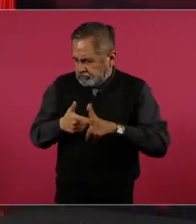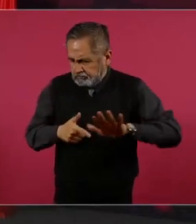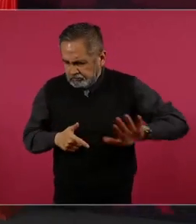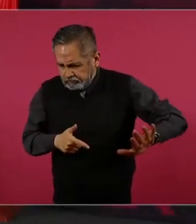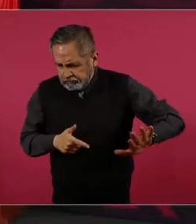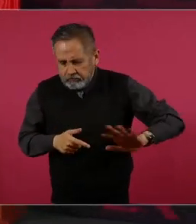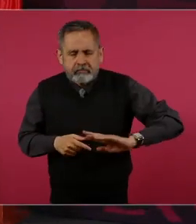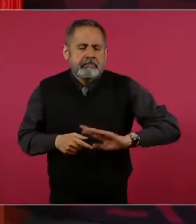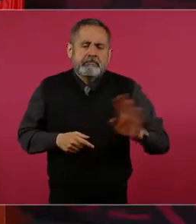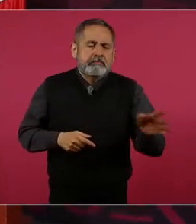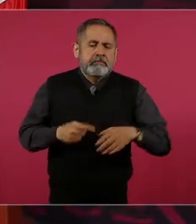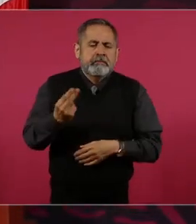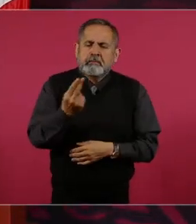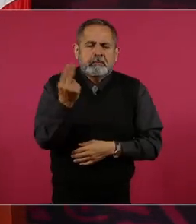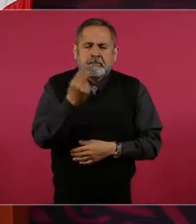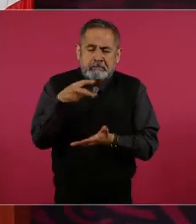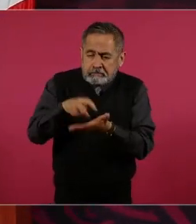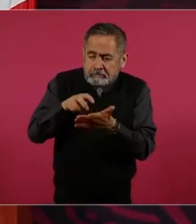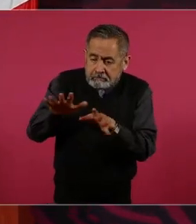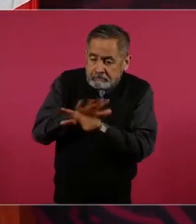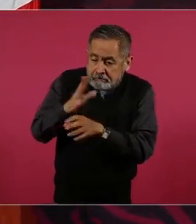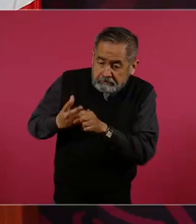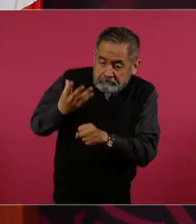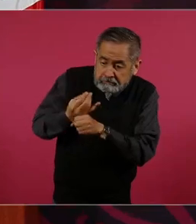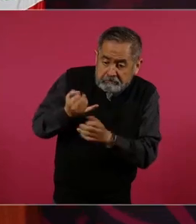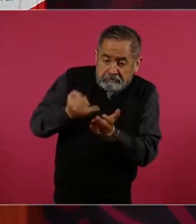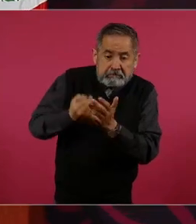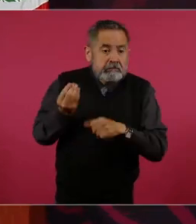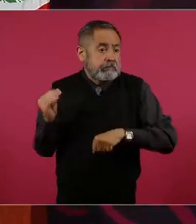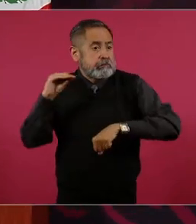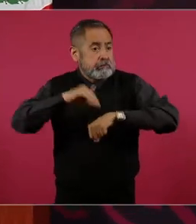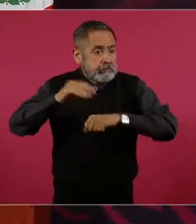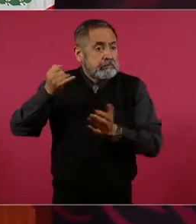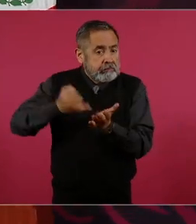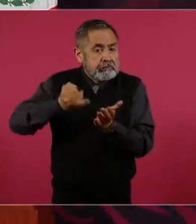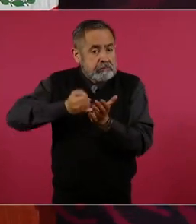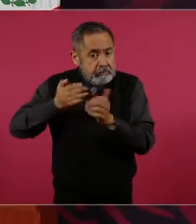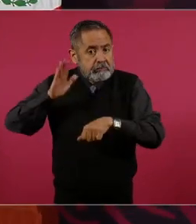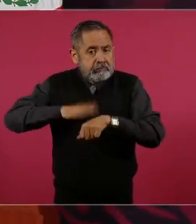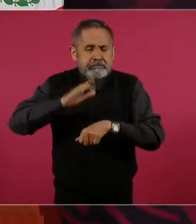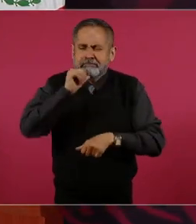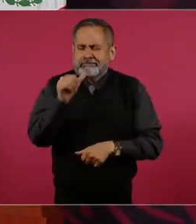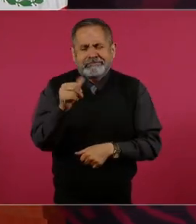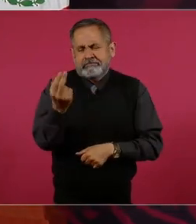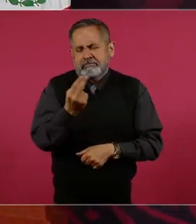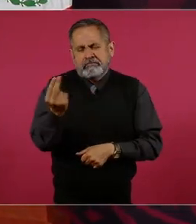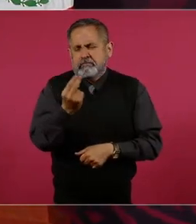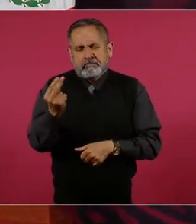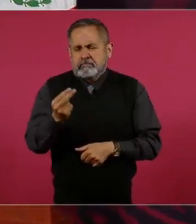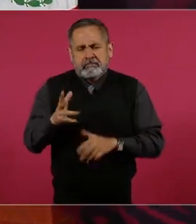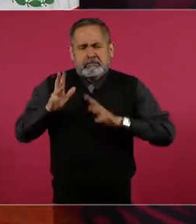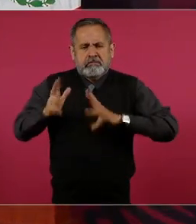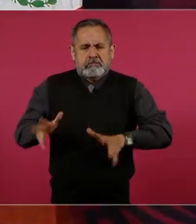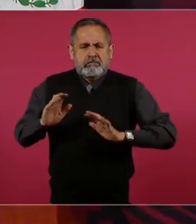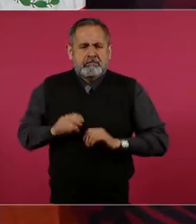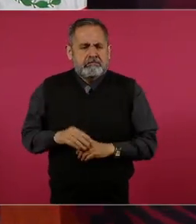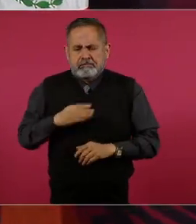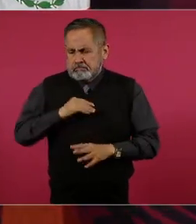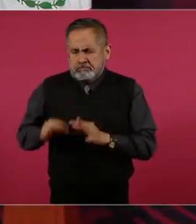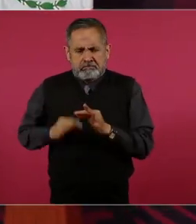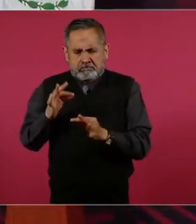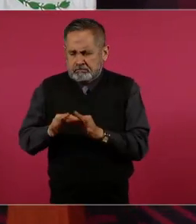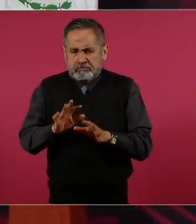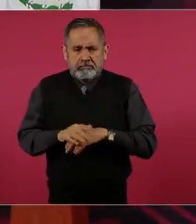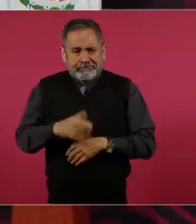pues no hace falta aumentar los impuestos. Hemos cumplido con eso,